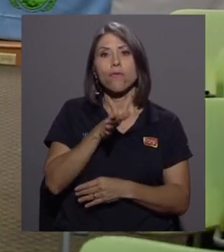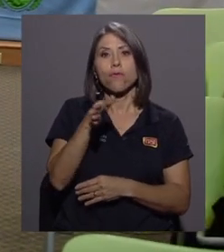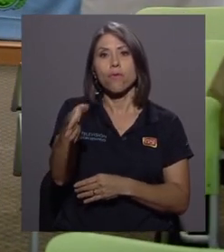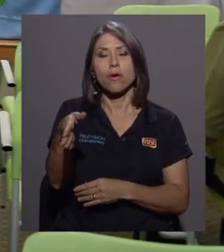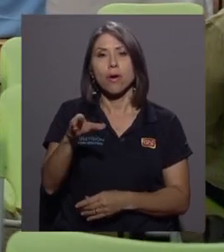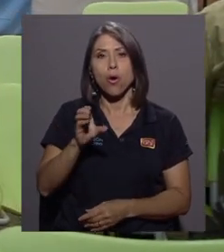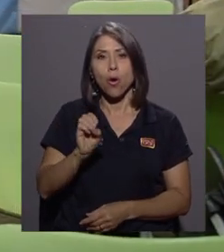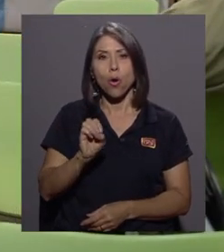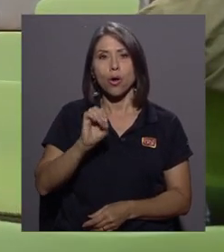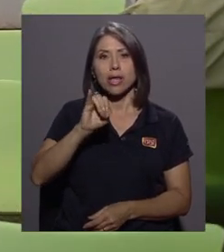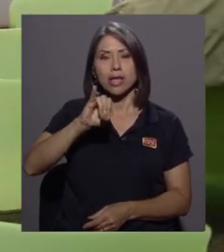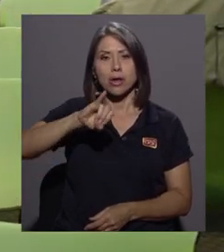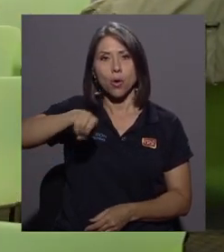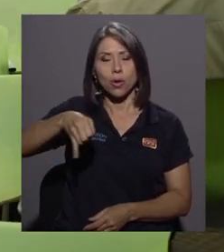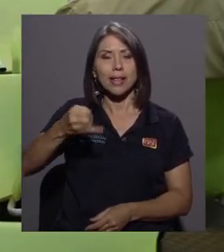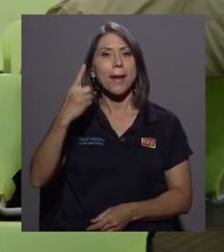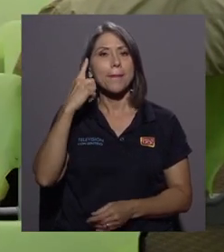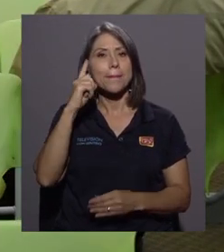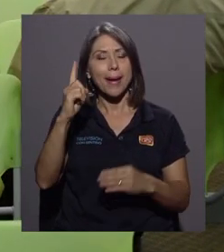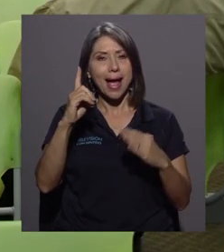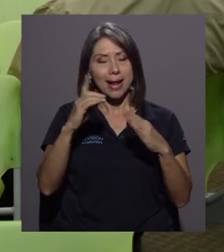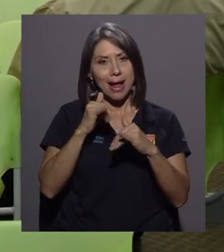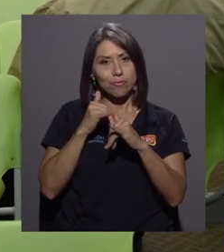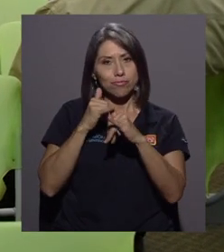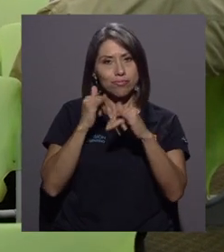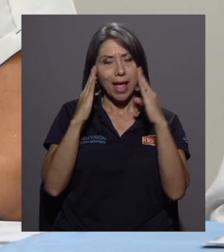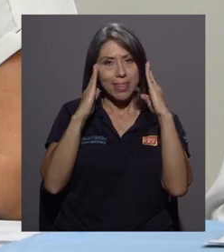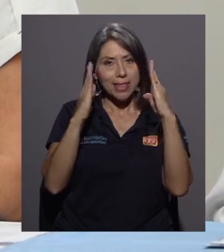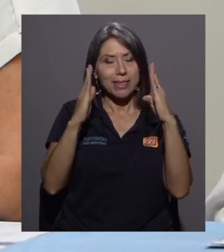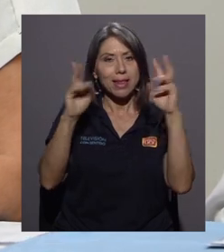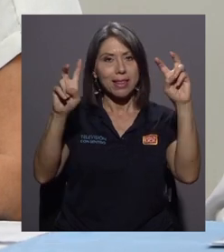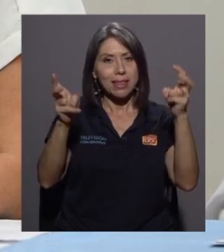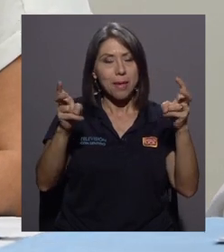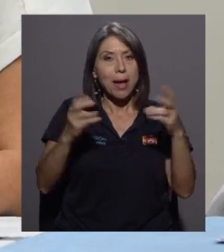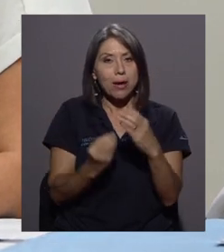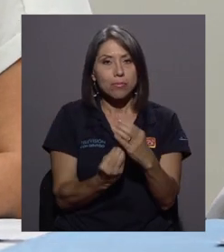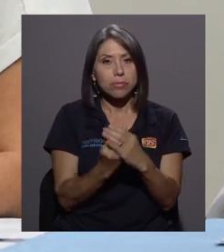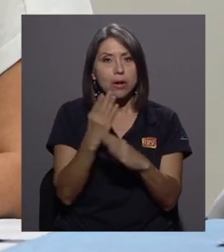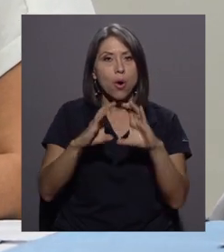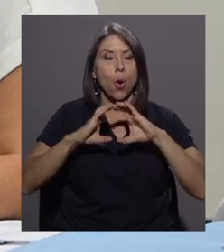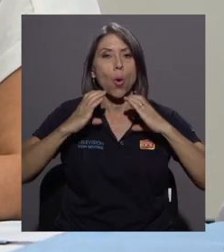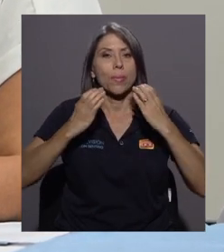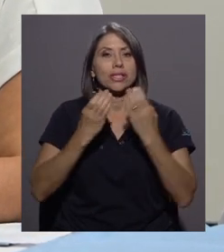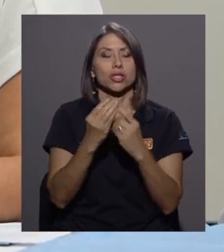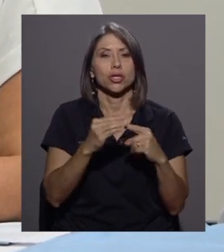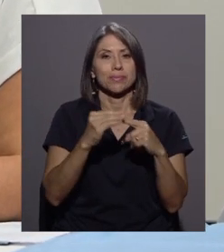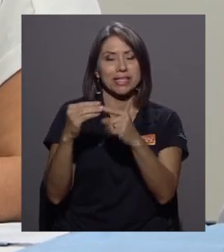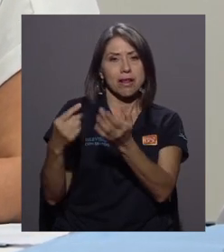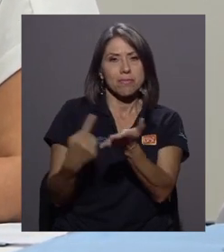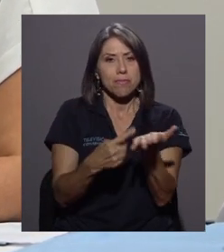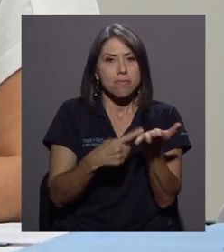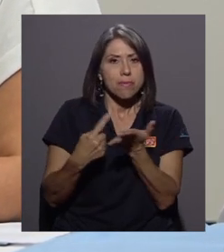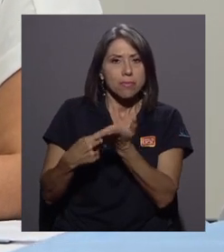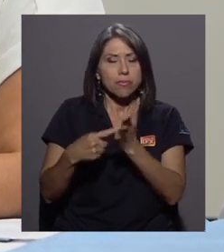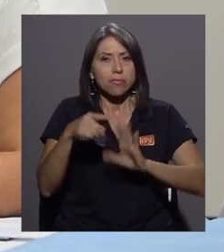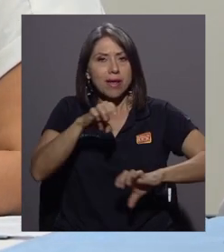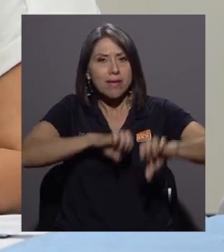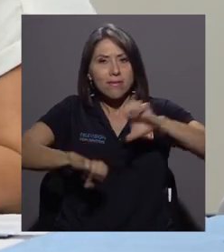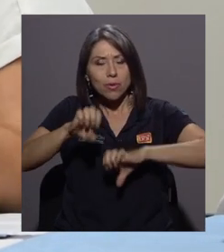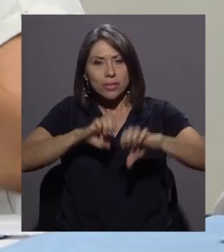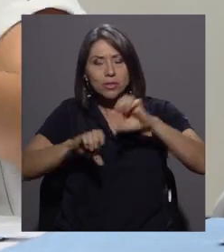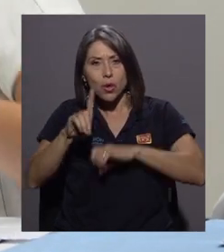de investigación judicial para atender el tema y se conformó una comisión especial que presentó una evaluación